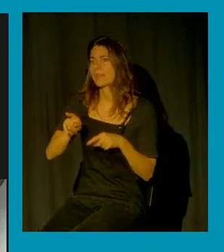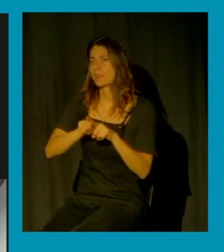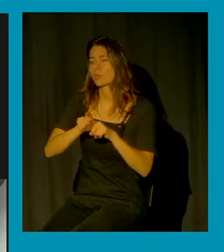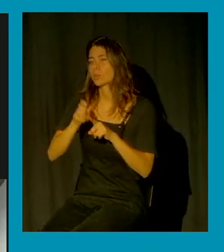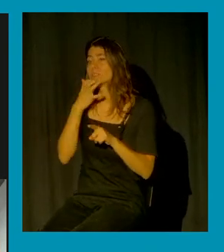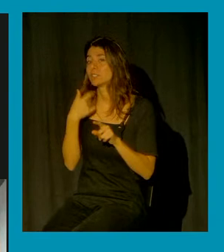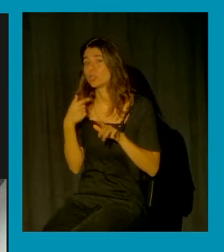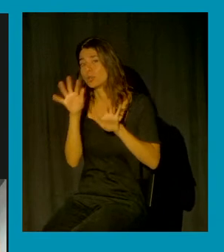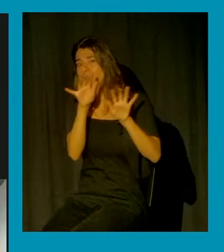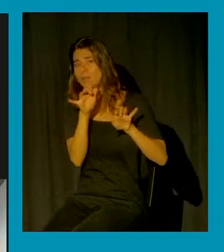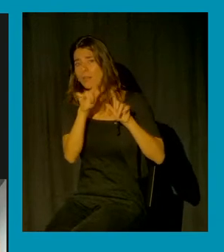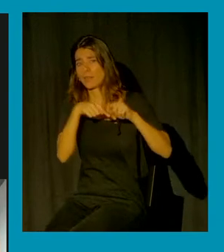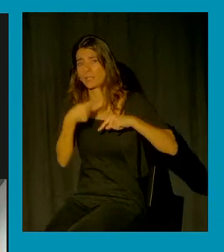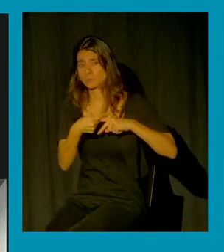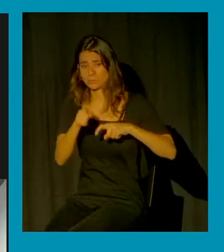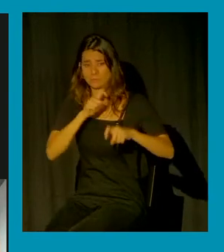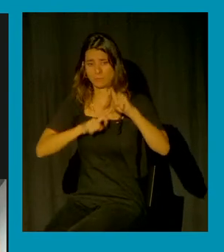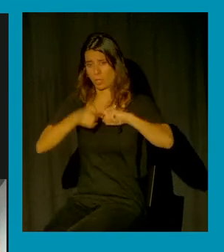podemos decir que no